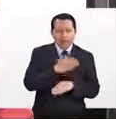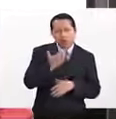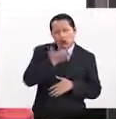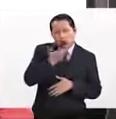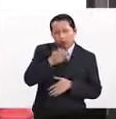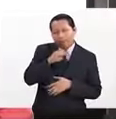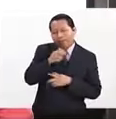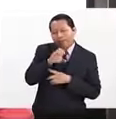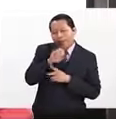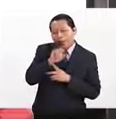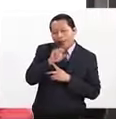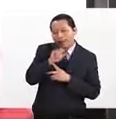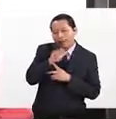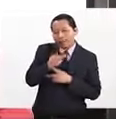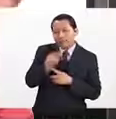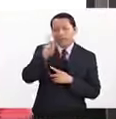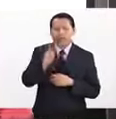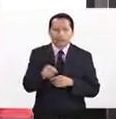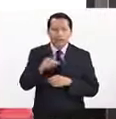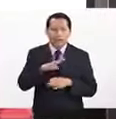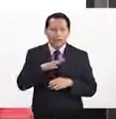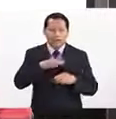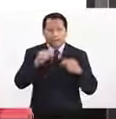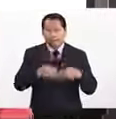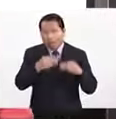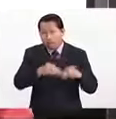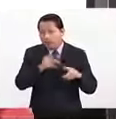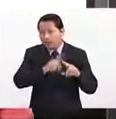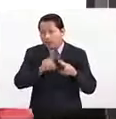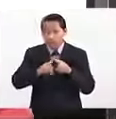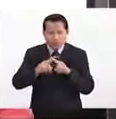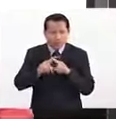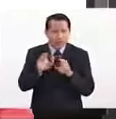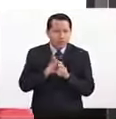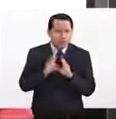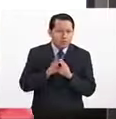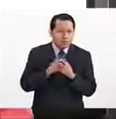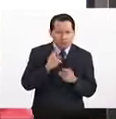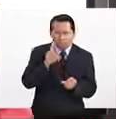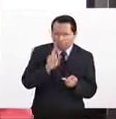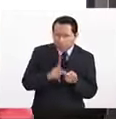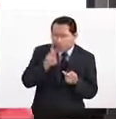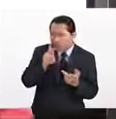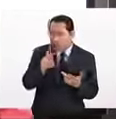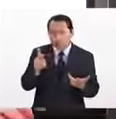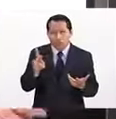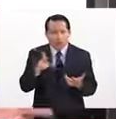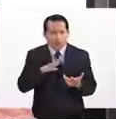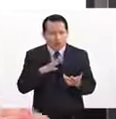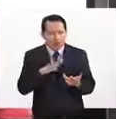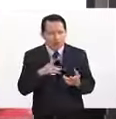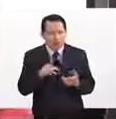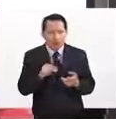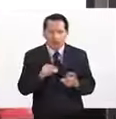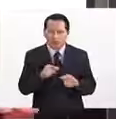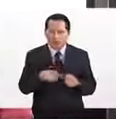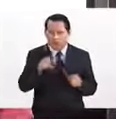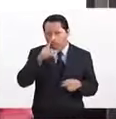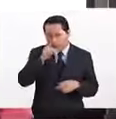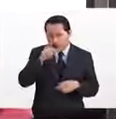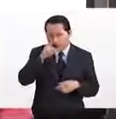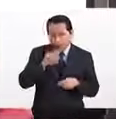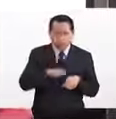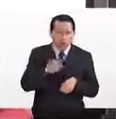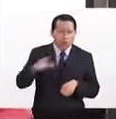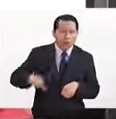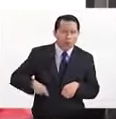neoclásica? De aquel de que el comportamiento de los mercados es perfecto, de que, bueno, pues hay fallas en el mercado por intervención del